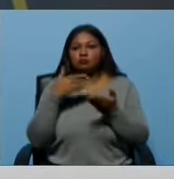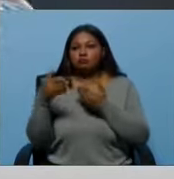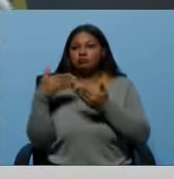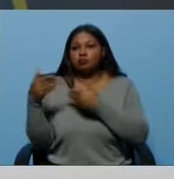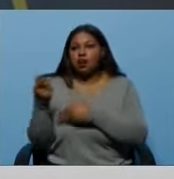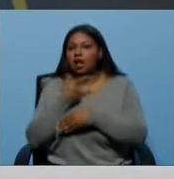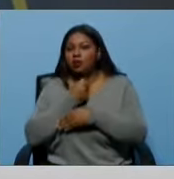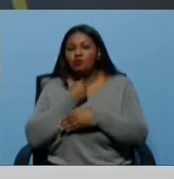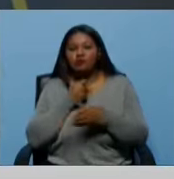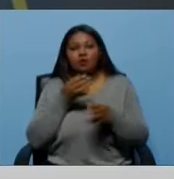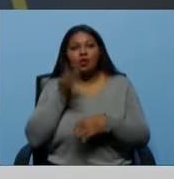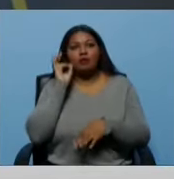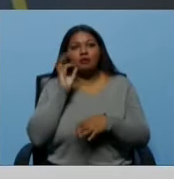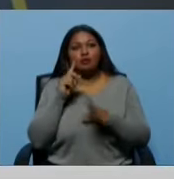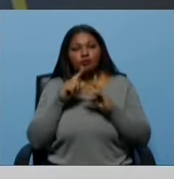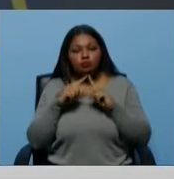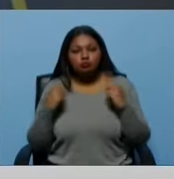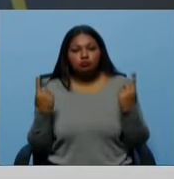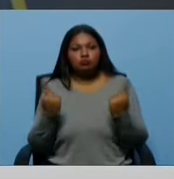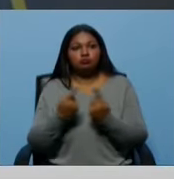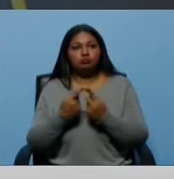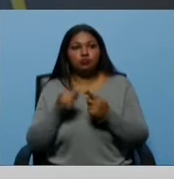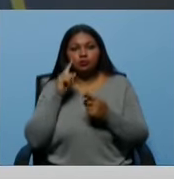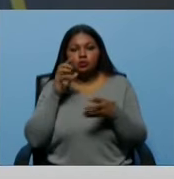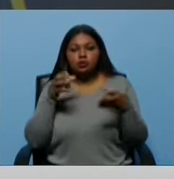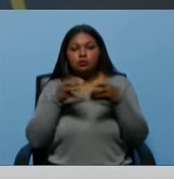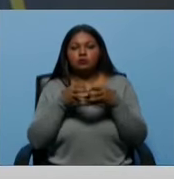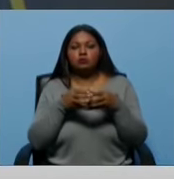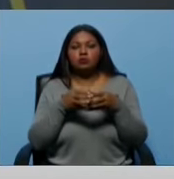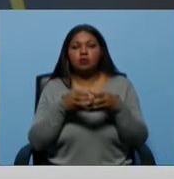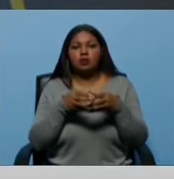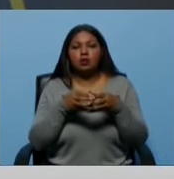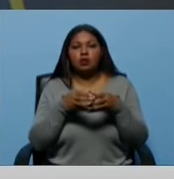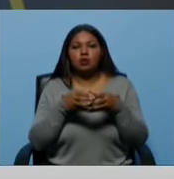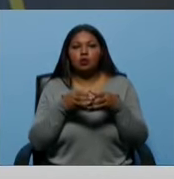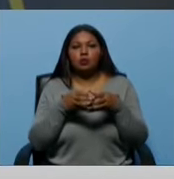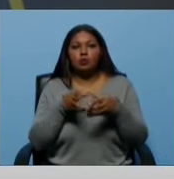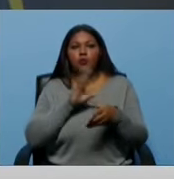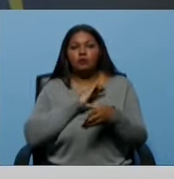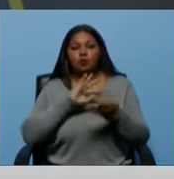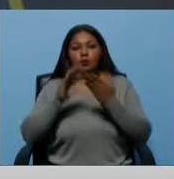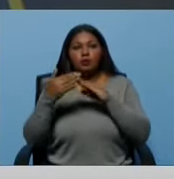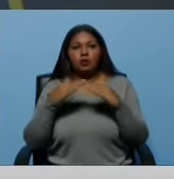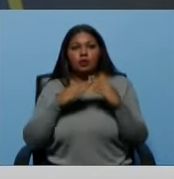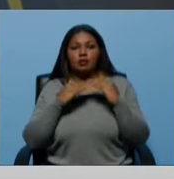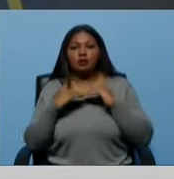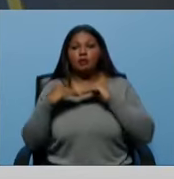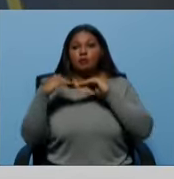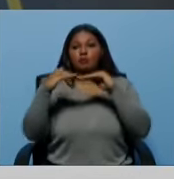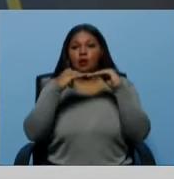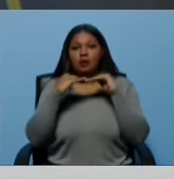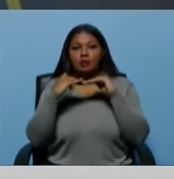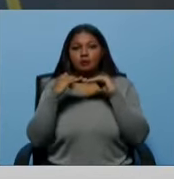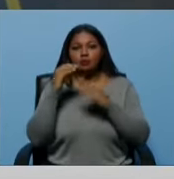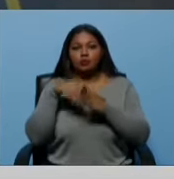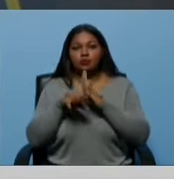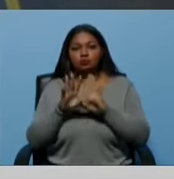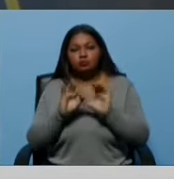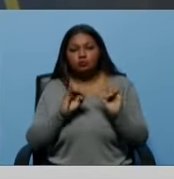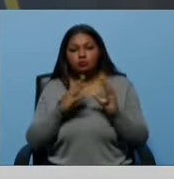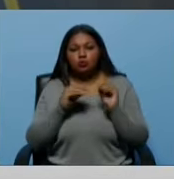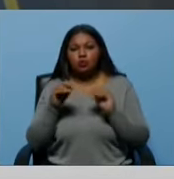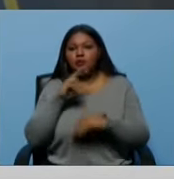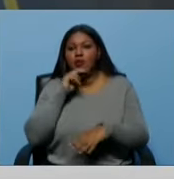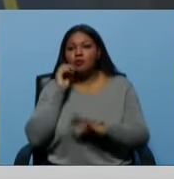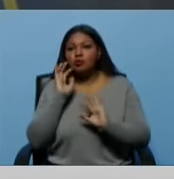mundo le gusta el café! Entonces, tú construyes una micro sociedad que yo la llamo la comodidad de los iguales. En la comodidad de los iguales todo es